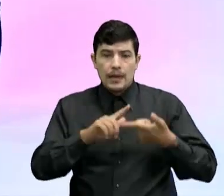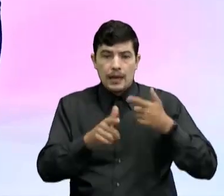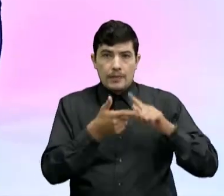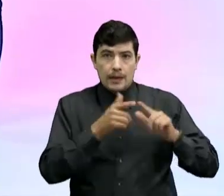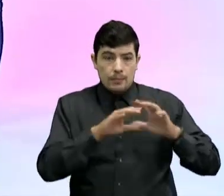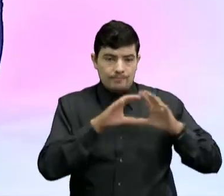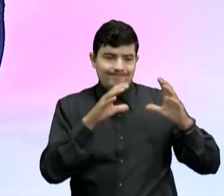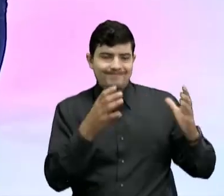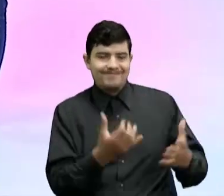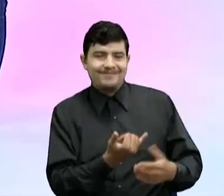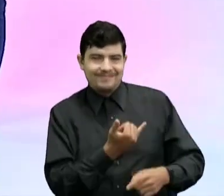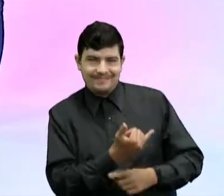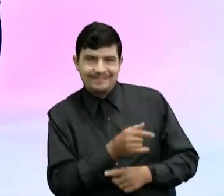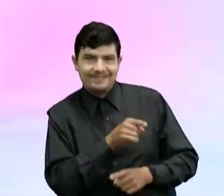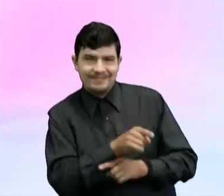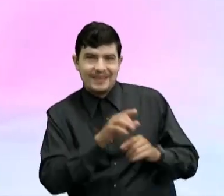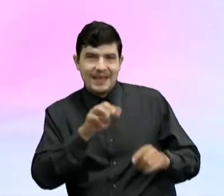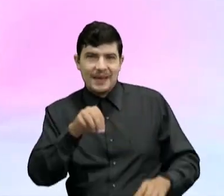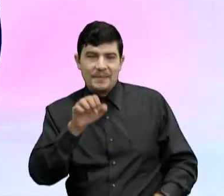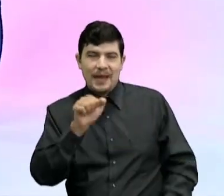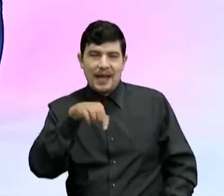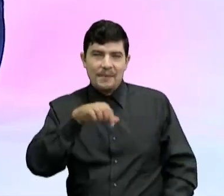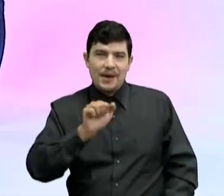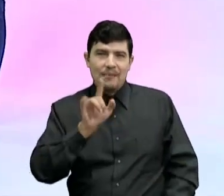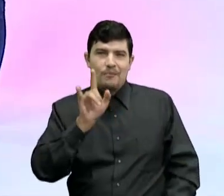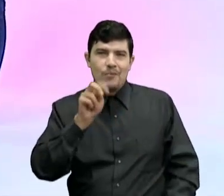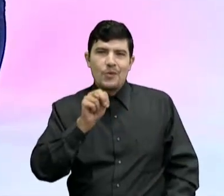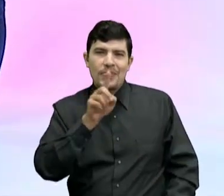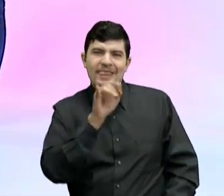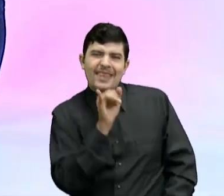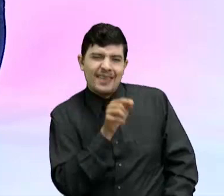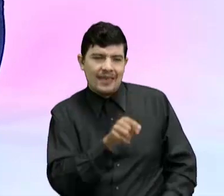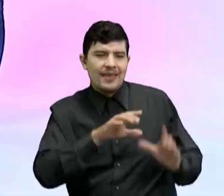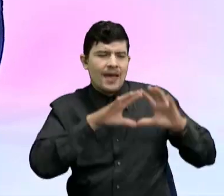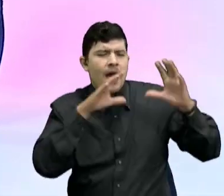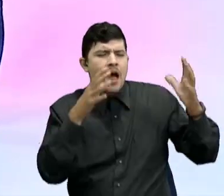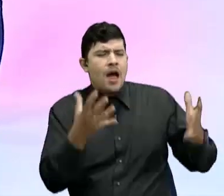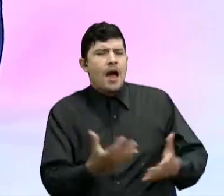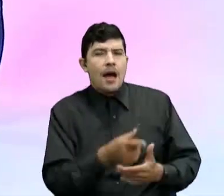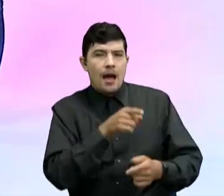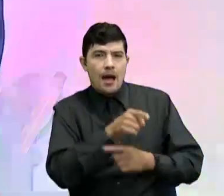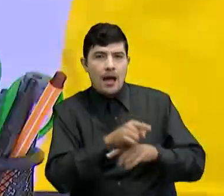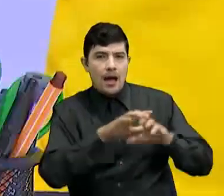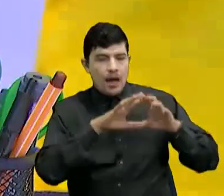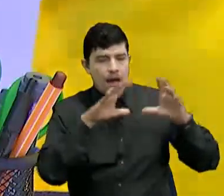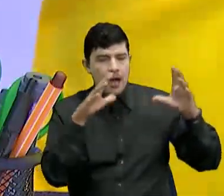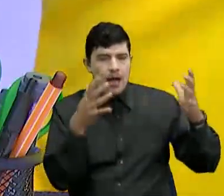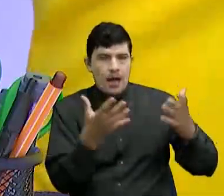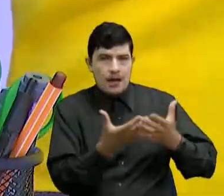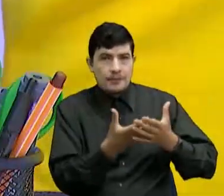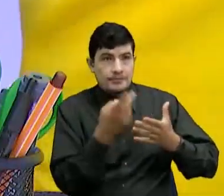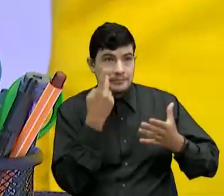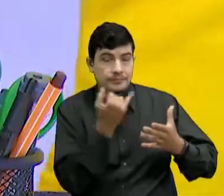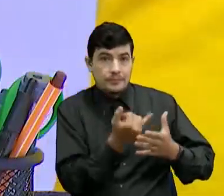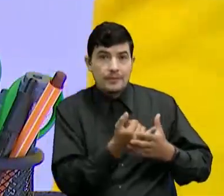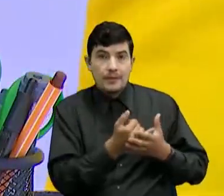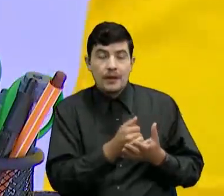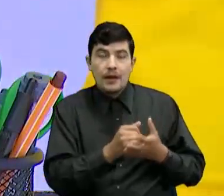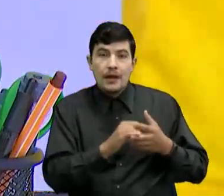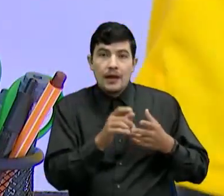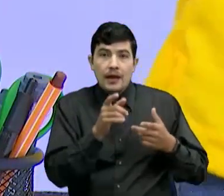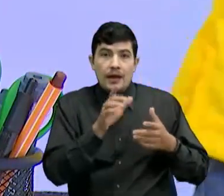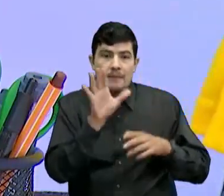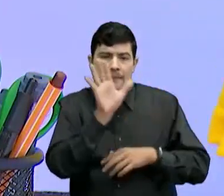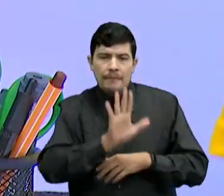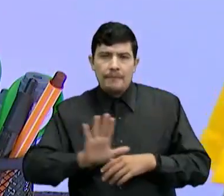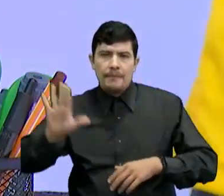globo terráqueo O mapa mundi también llamado Se encuentra distribuido el mapa político Que no tiene